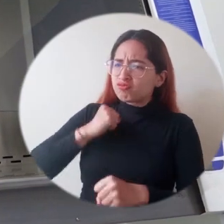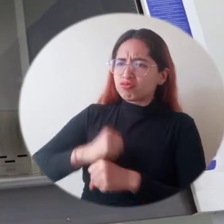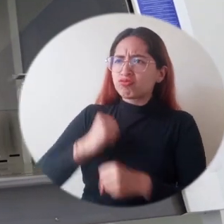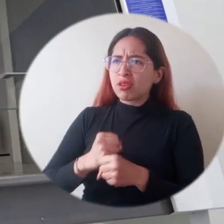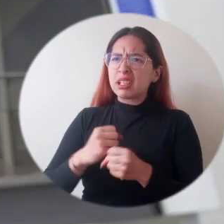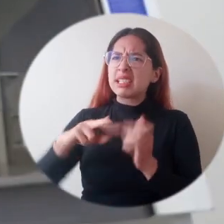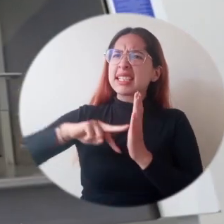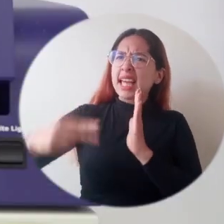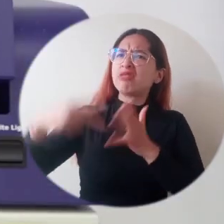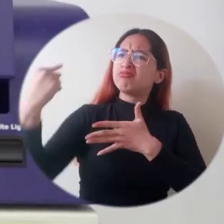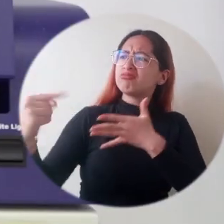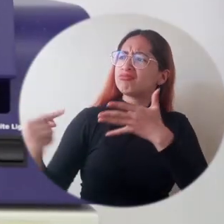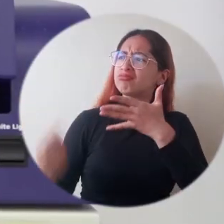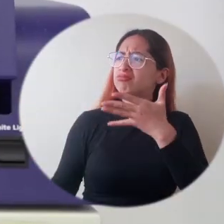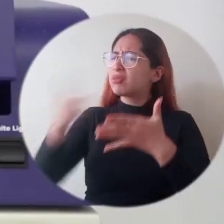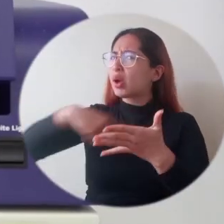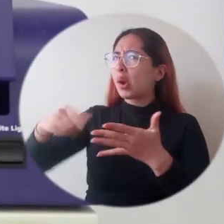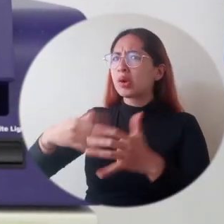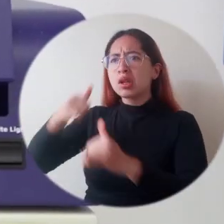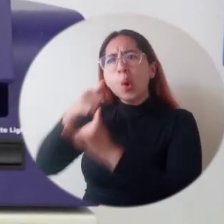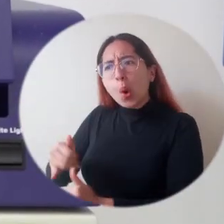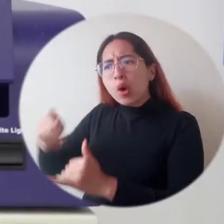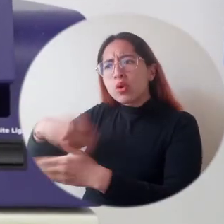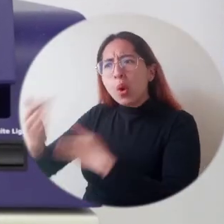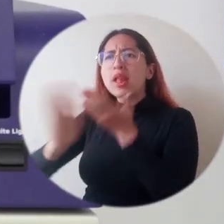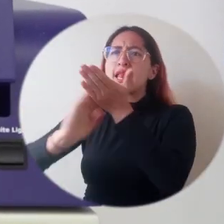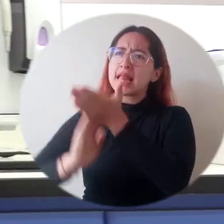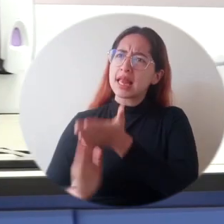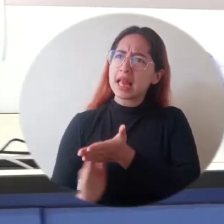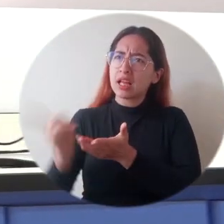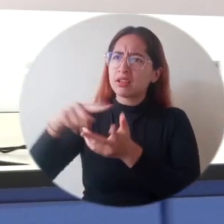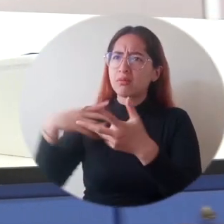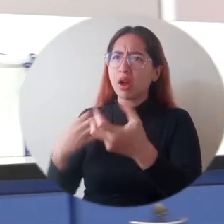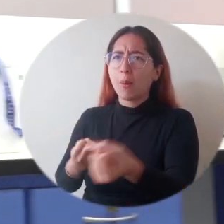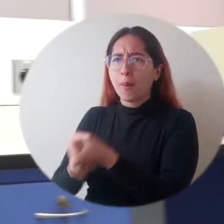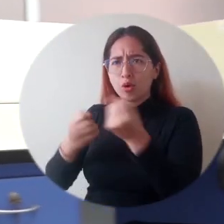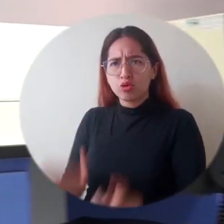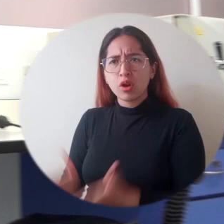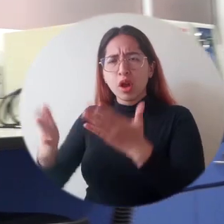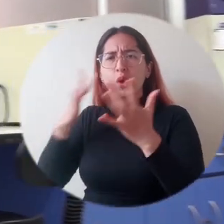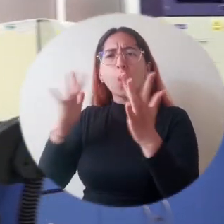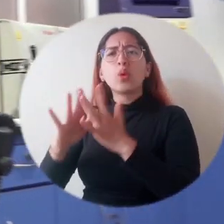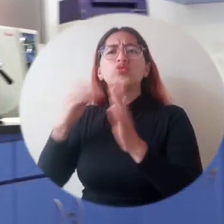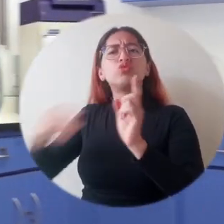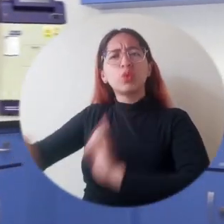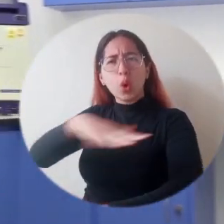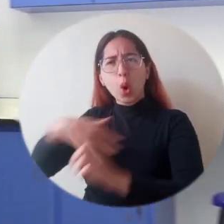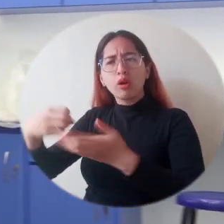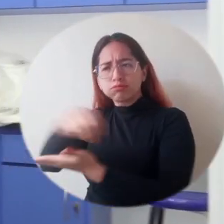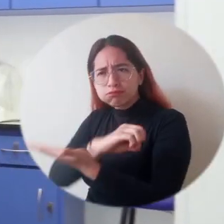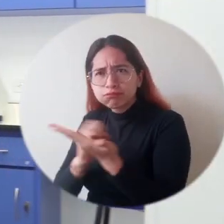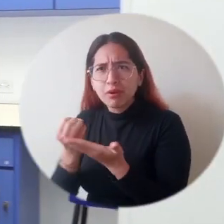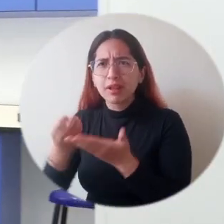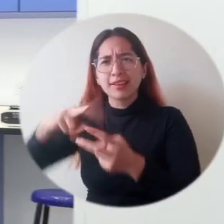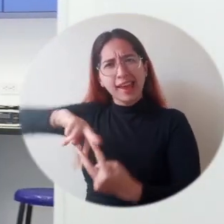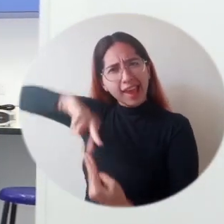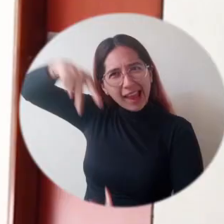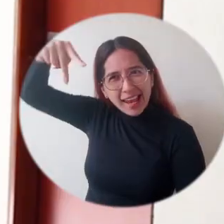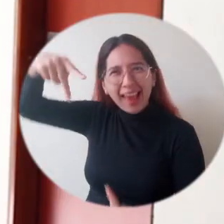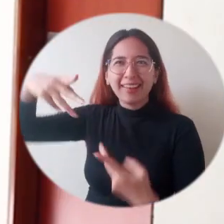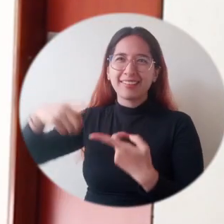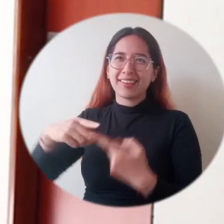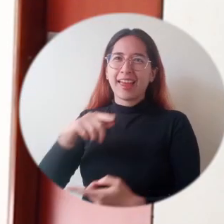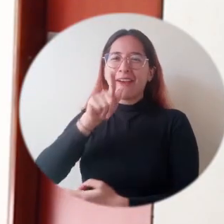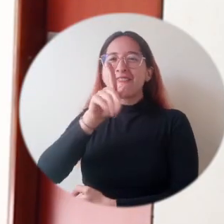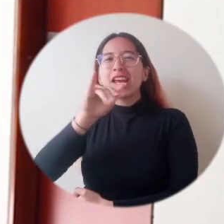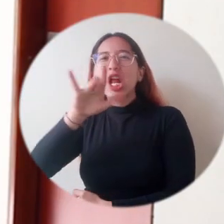con técnicas que es de vanguardia, que están ayudando a resolver preguntas científicas importantes en el área de la biología, de la